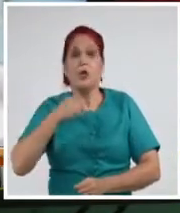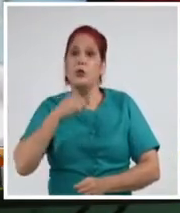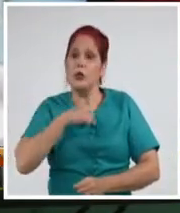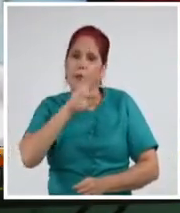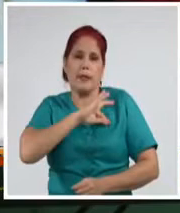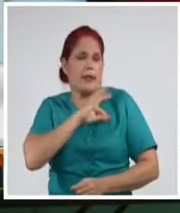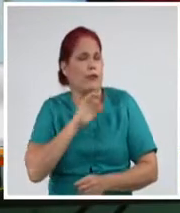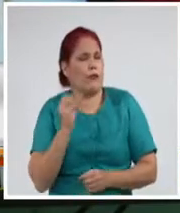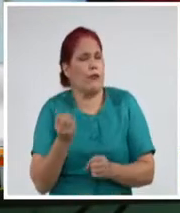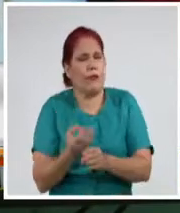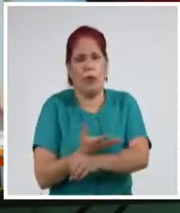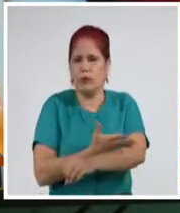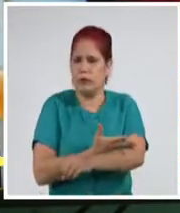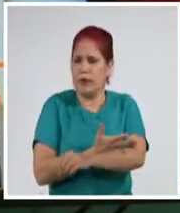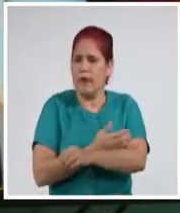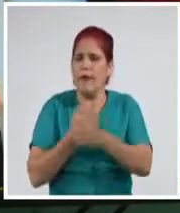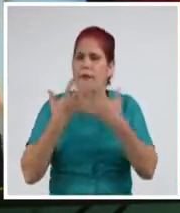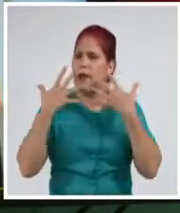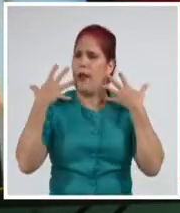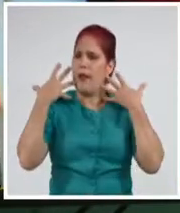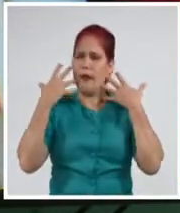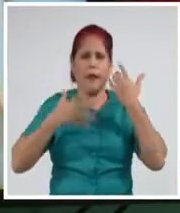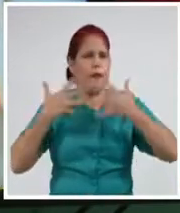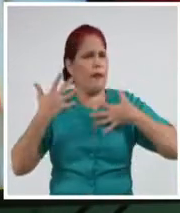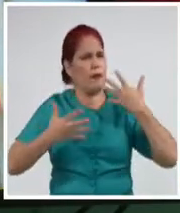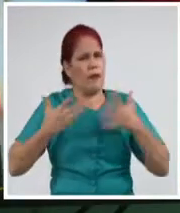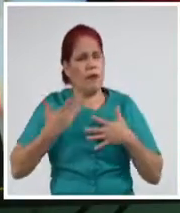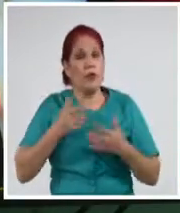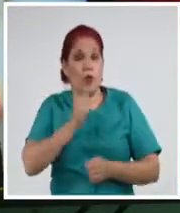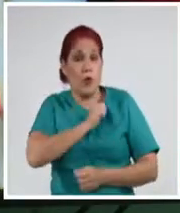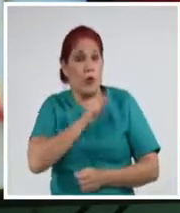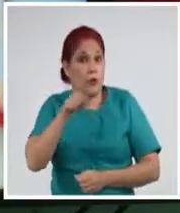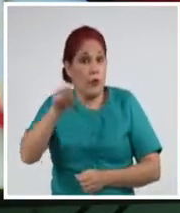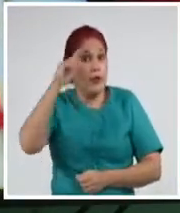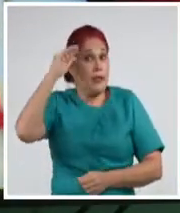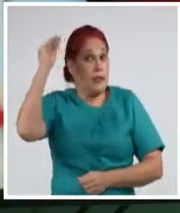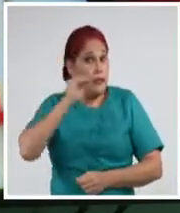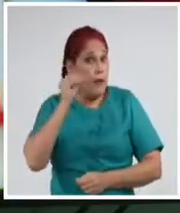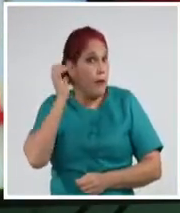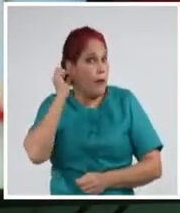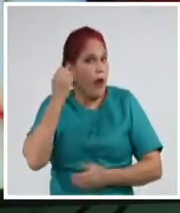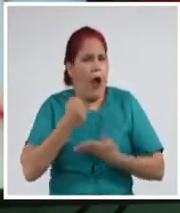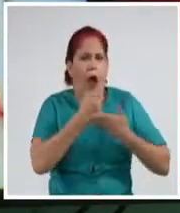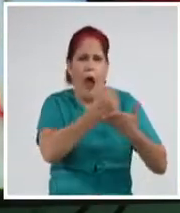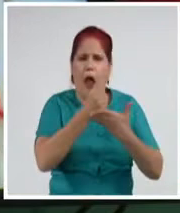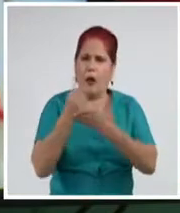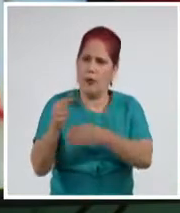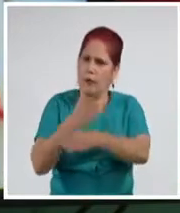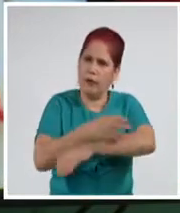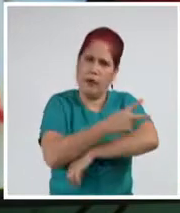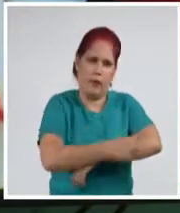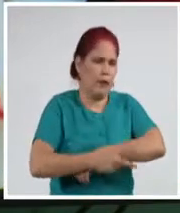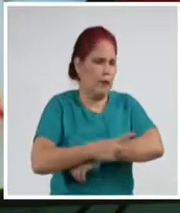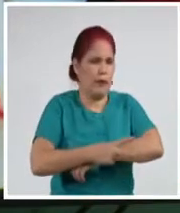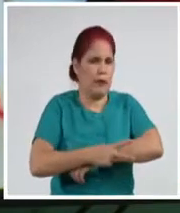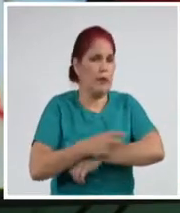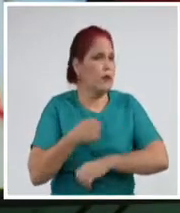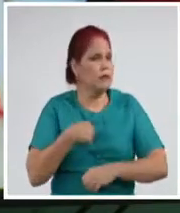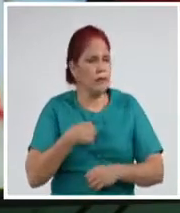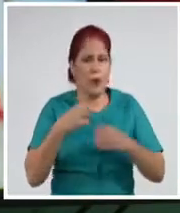muy feliz de estar aquí con ustedes y quiero que sepan que tienen ustedes una solidaridad completa,